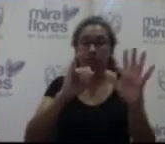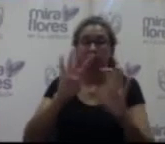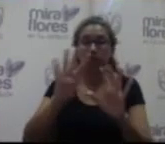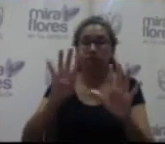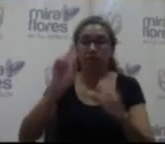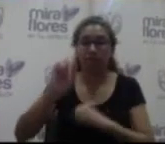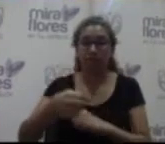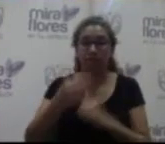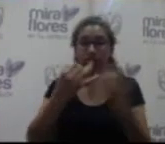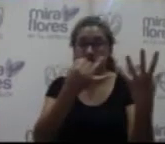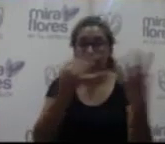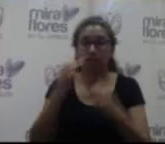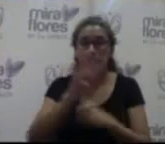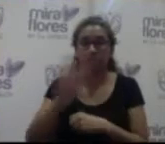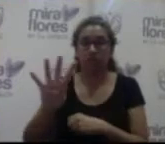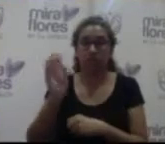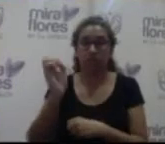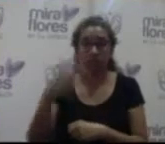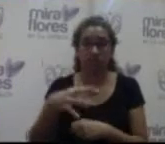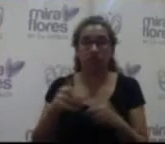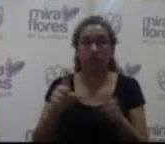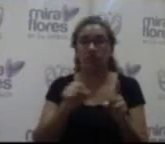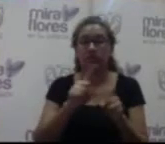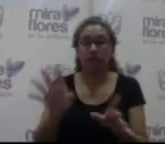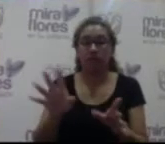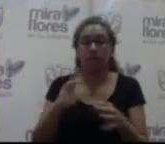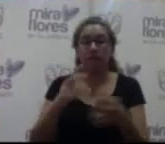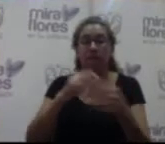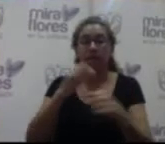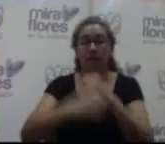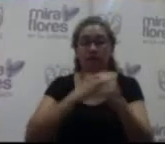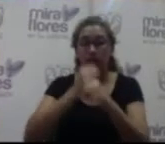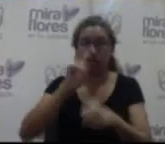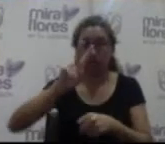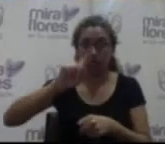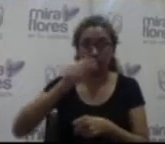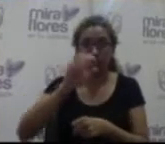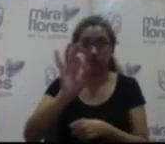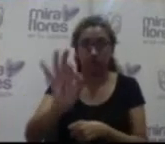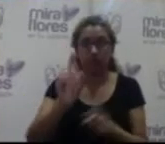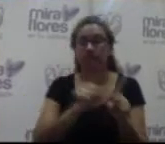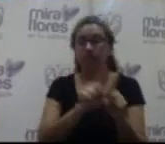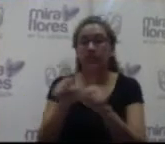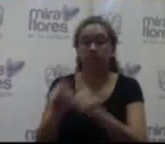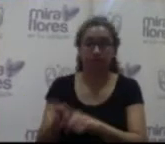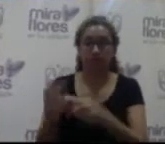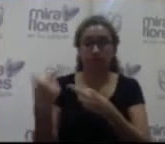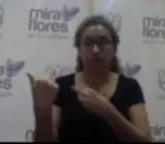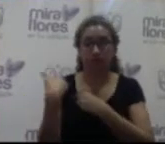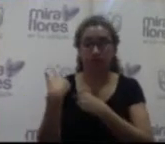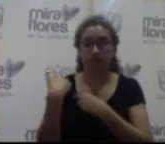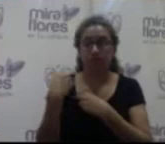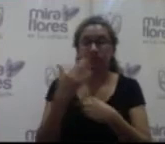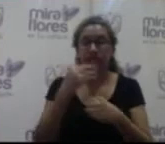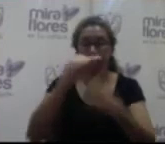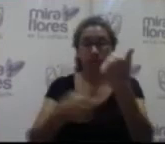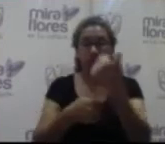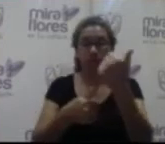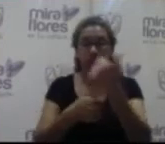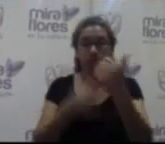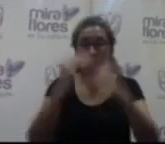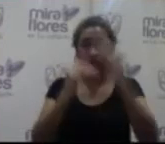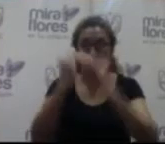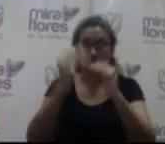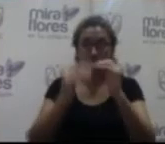.744 soles su ejecución está prevista para el año 2019, también estará a cargo de la sugerencia de obras